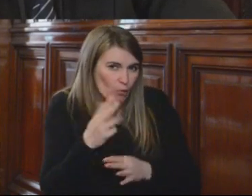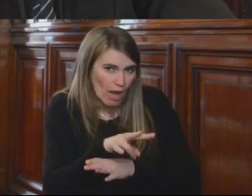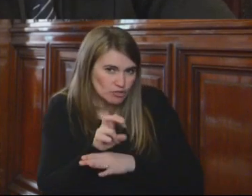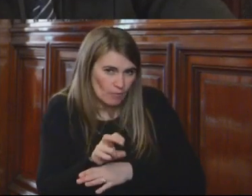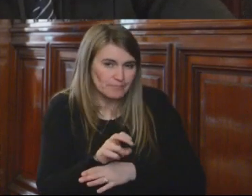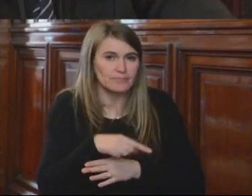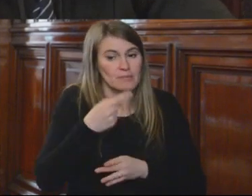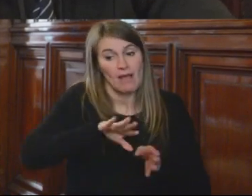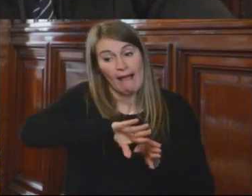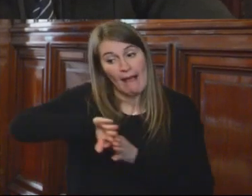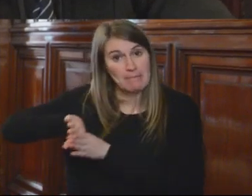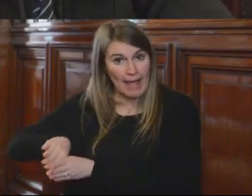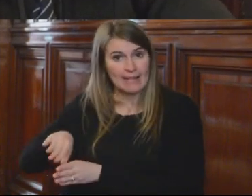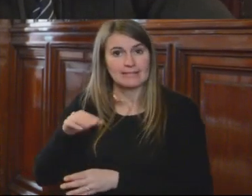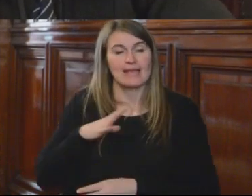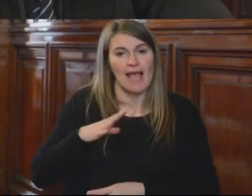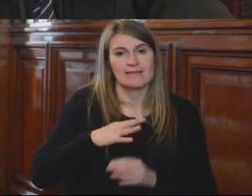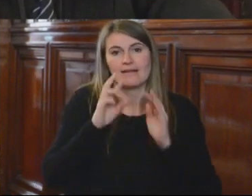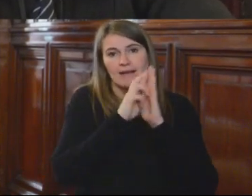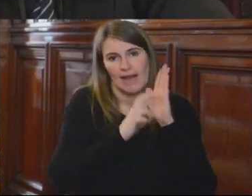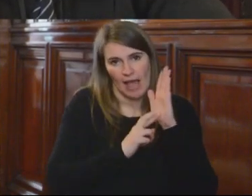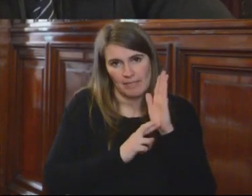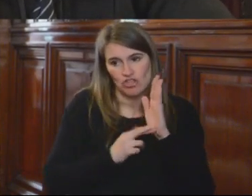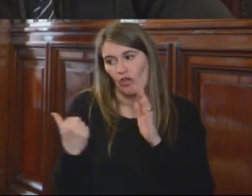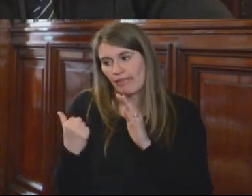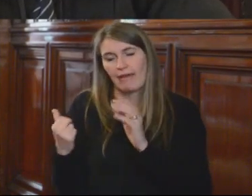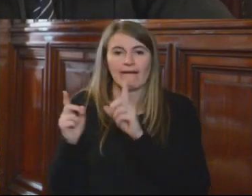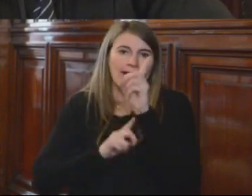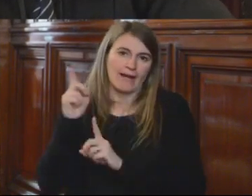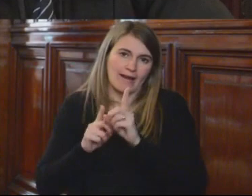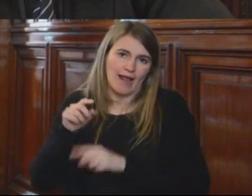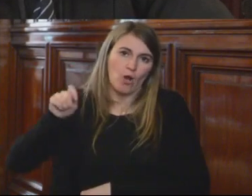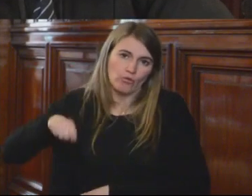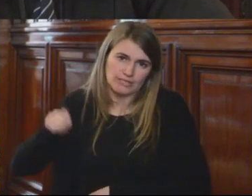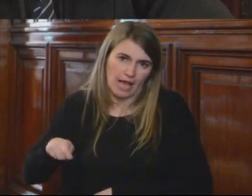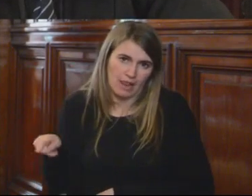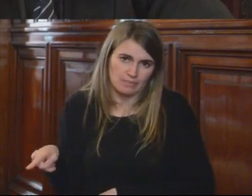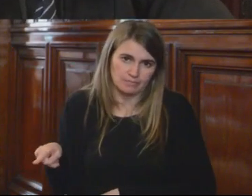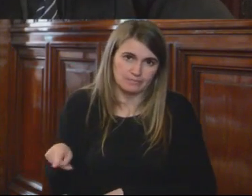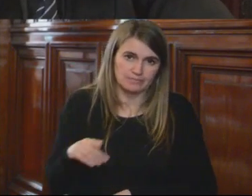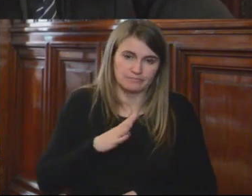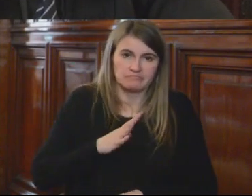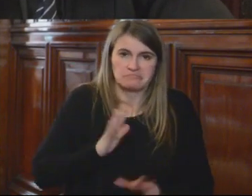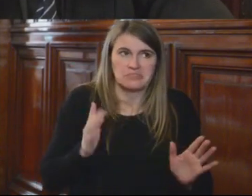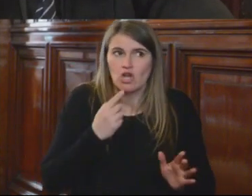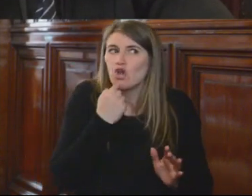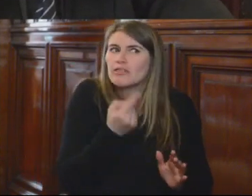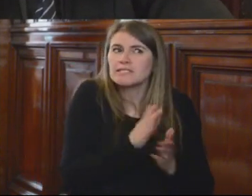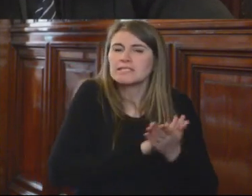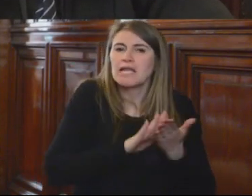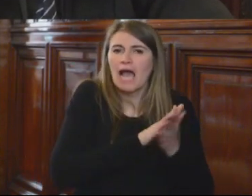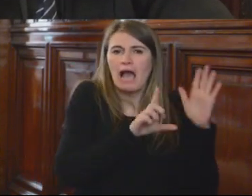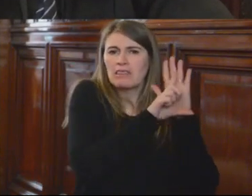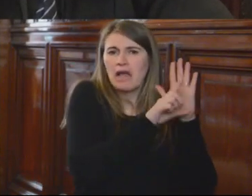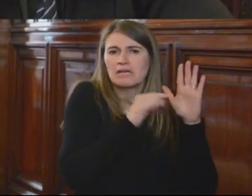tiene que establecerse el reglamento de la carrera judicial. Son dos cosas, en ningún momento establece que existe o no existe